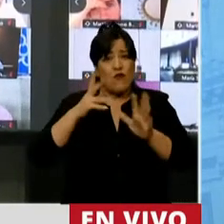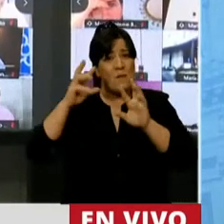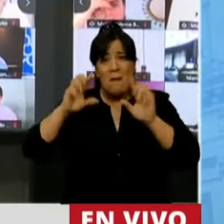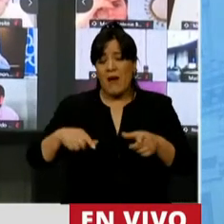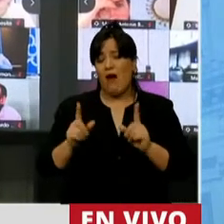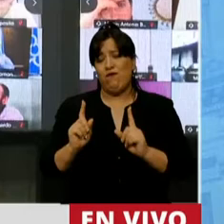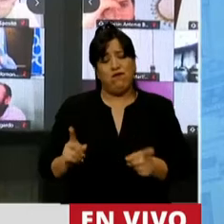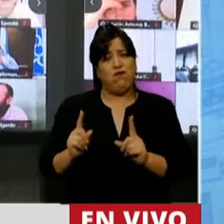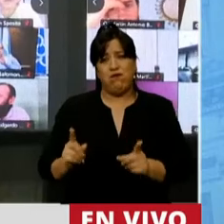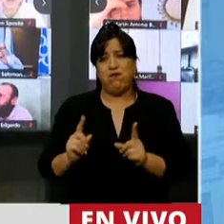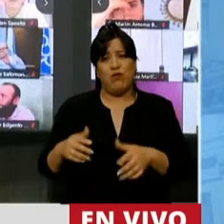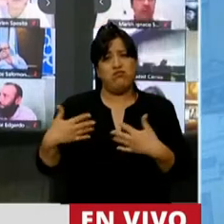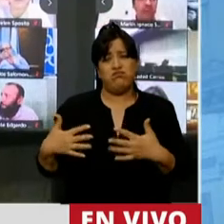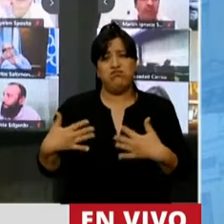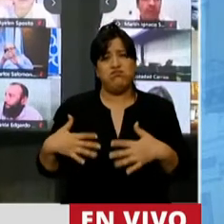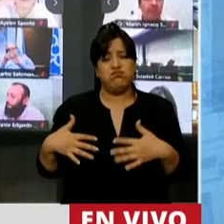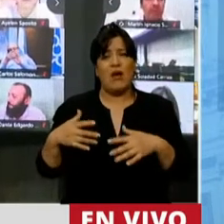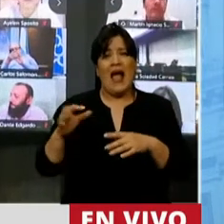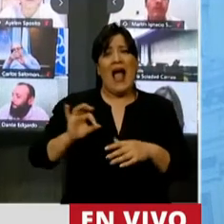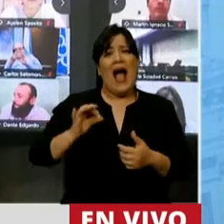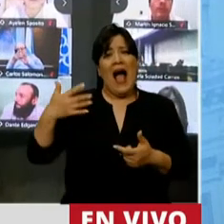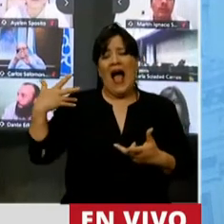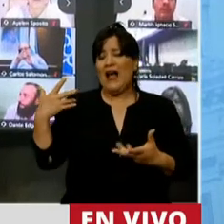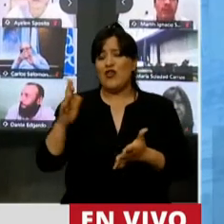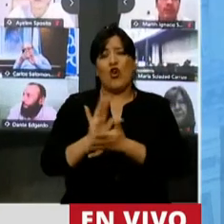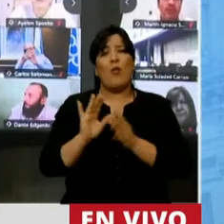llevado con mucha desproligidad durante los últimos años.